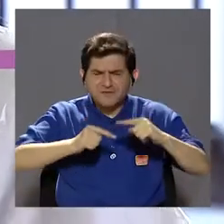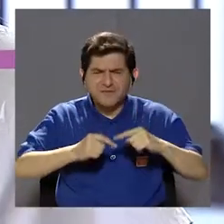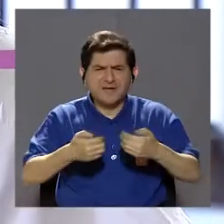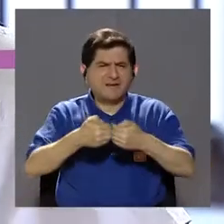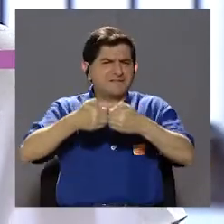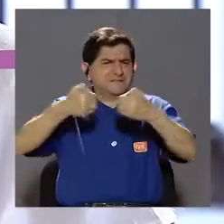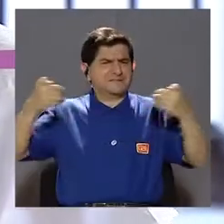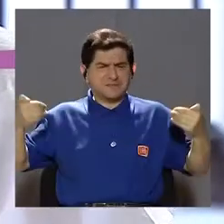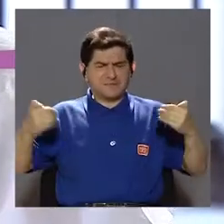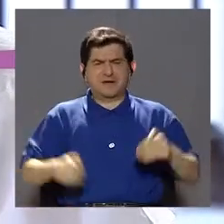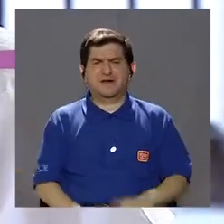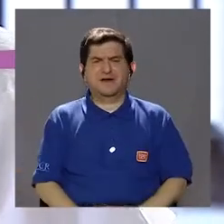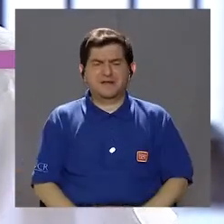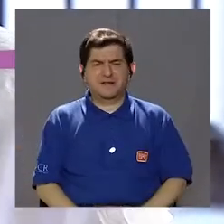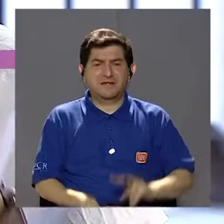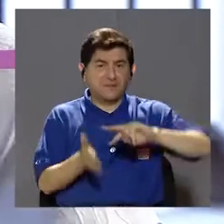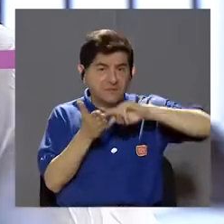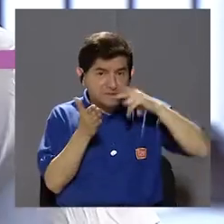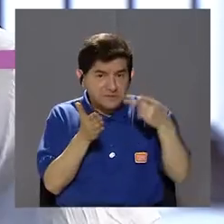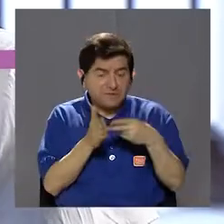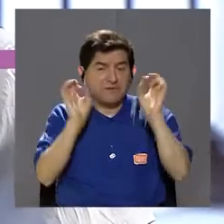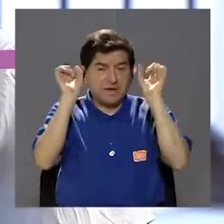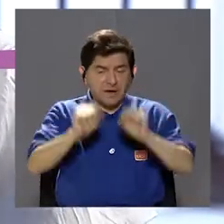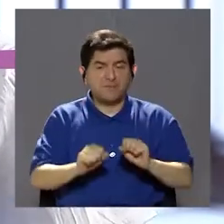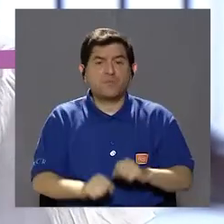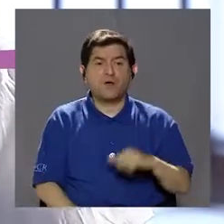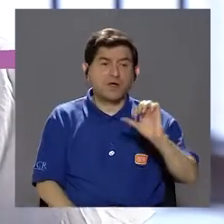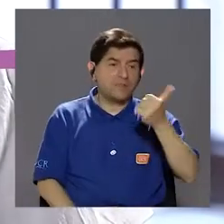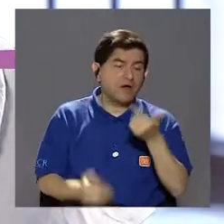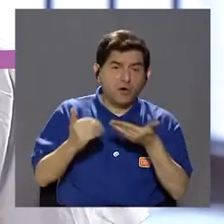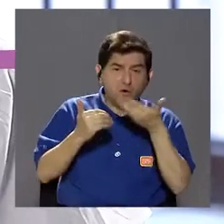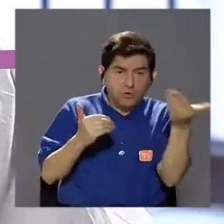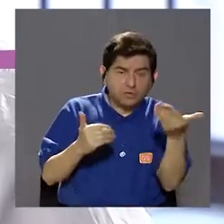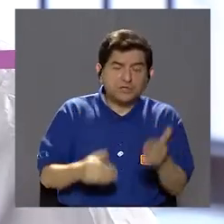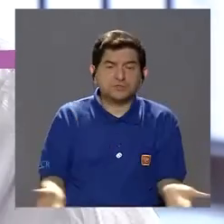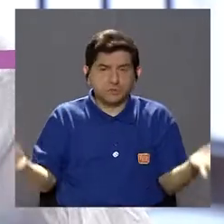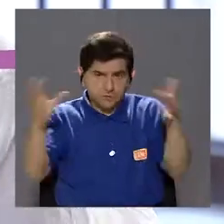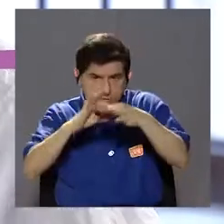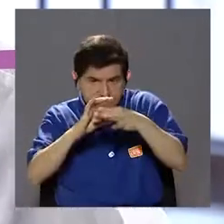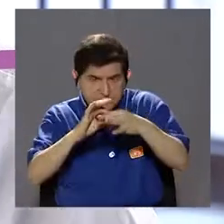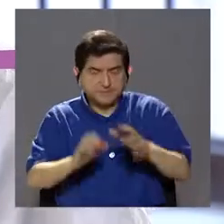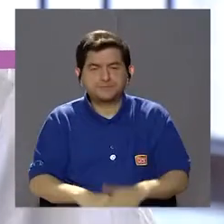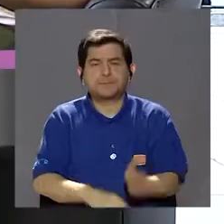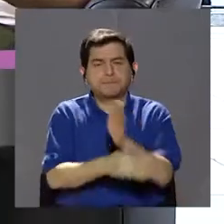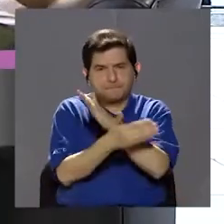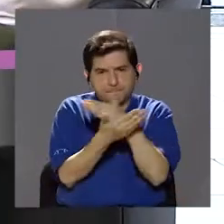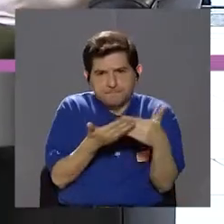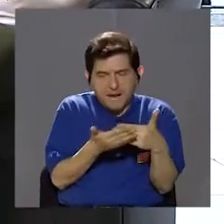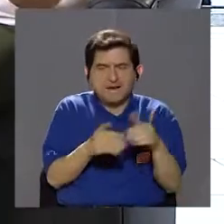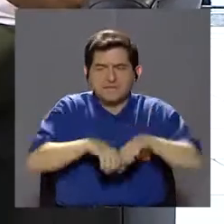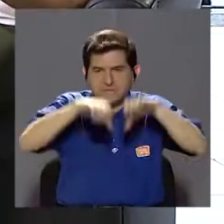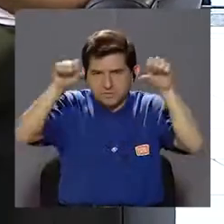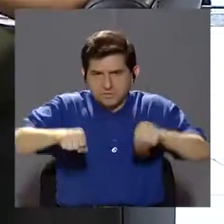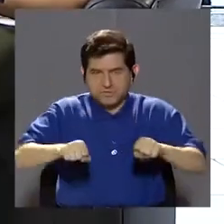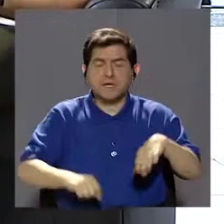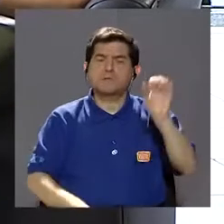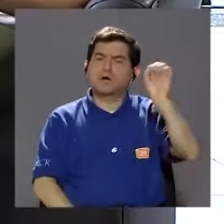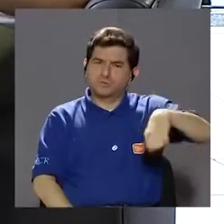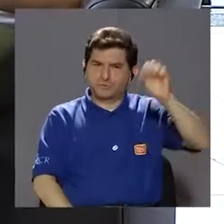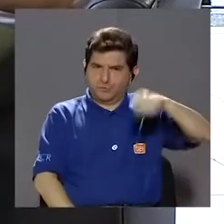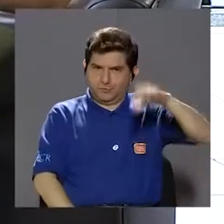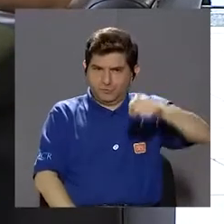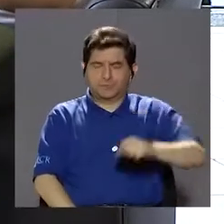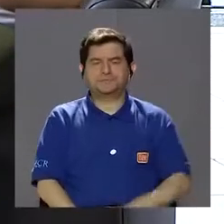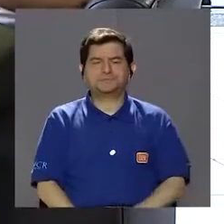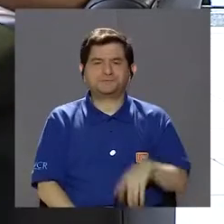así como aislado, sino que puede ser desencadenante de otros, de otras, o como parte de todo un sistema, ¿verdad?